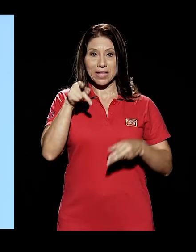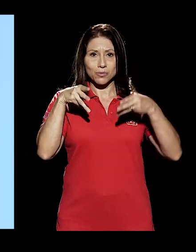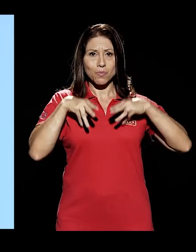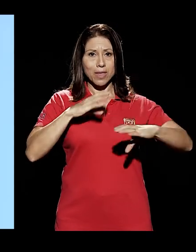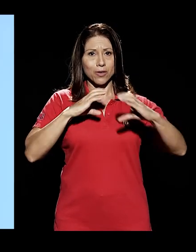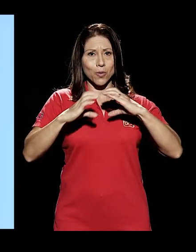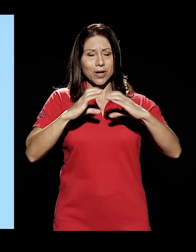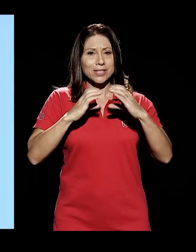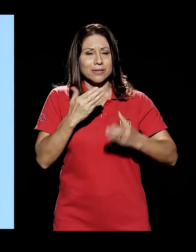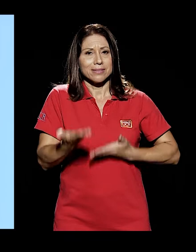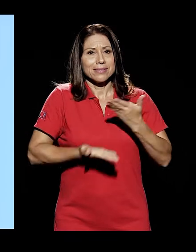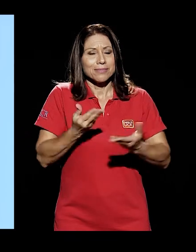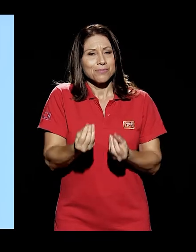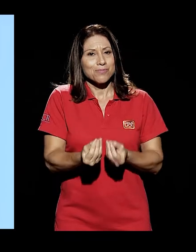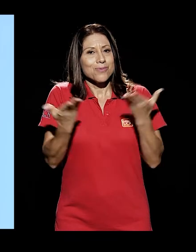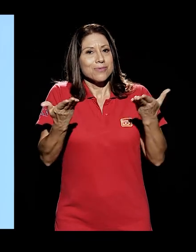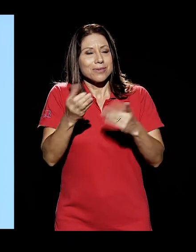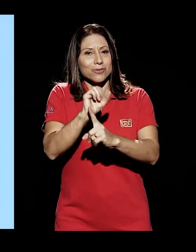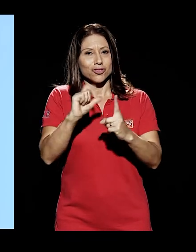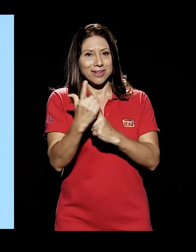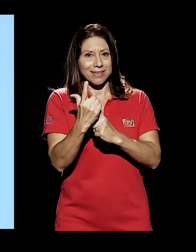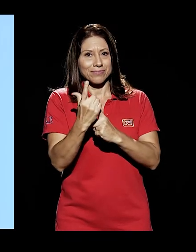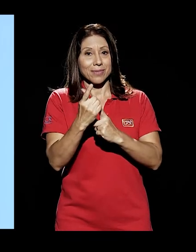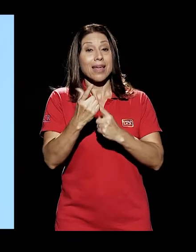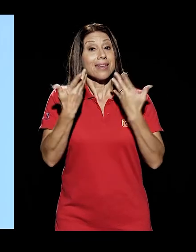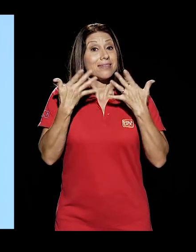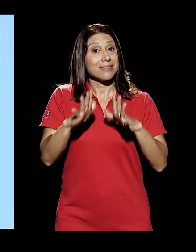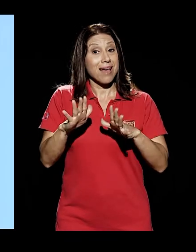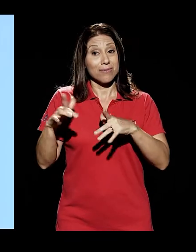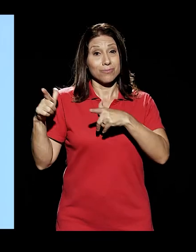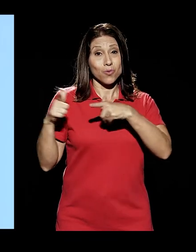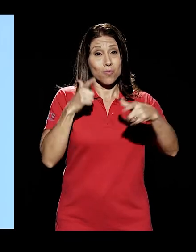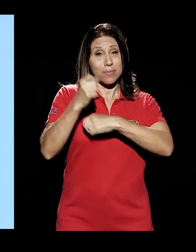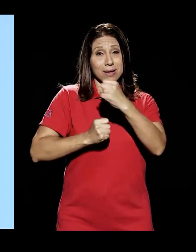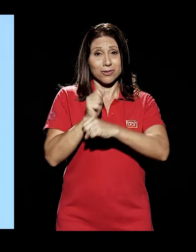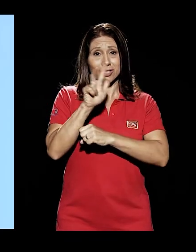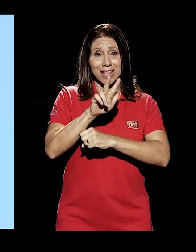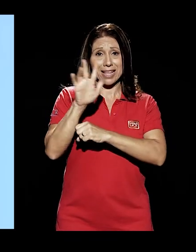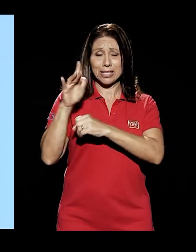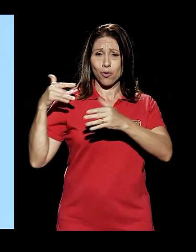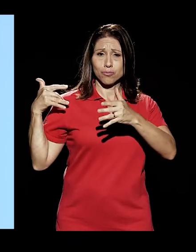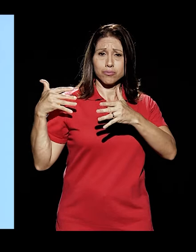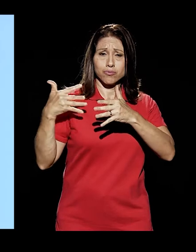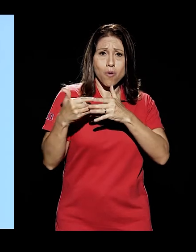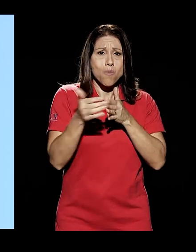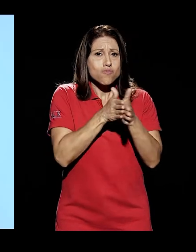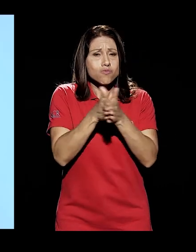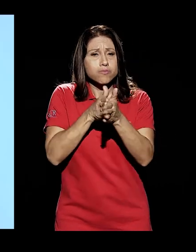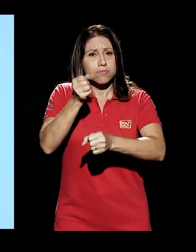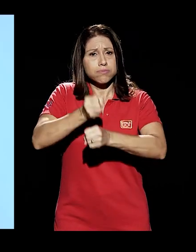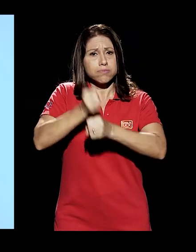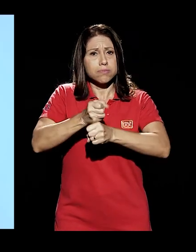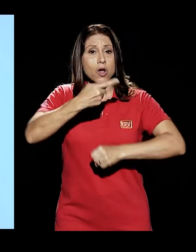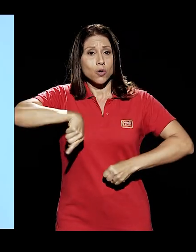es un medio de comunicación de servicio público y social que cumple ya 35 años de fructífera labor.